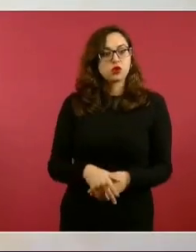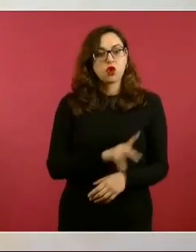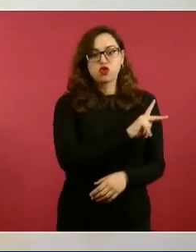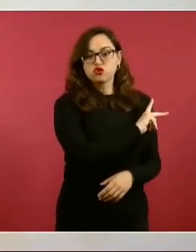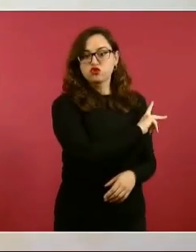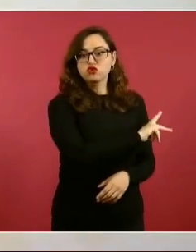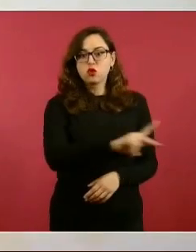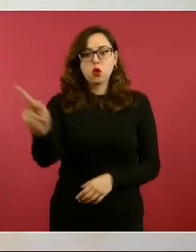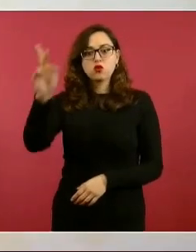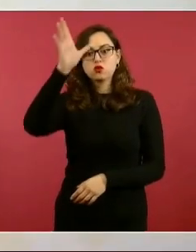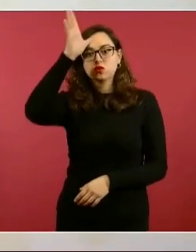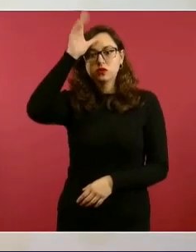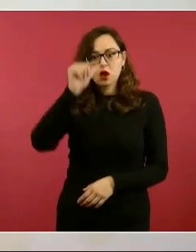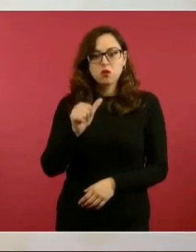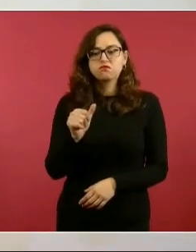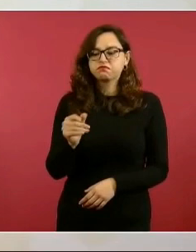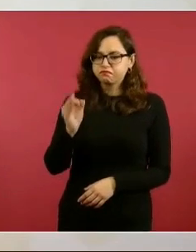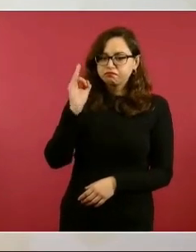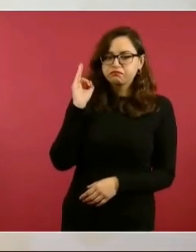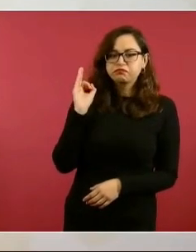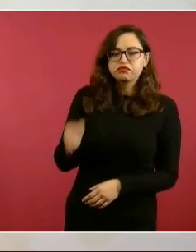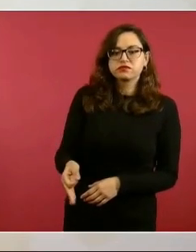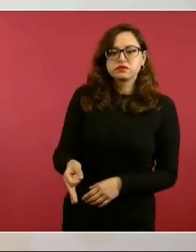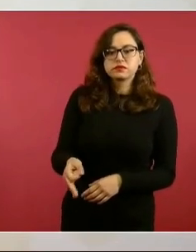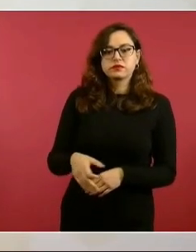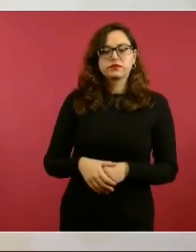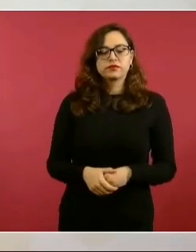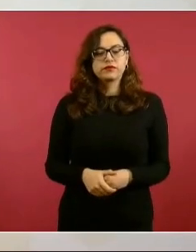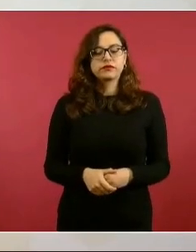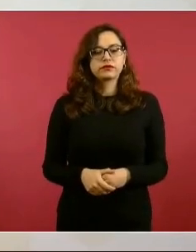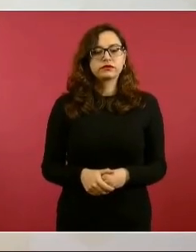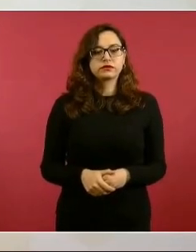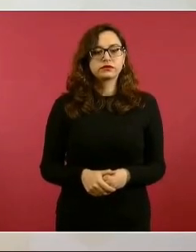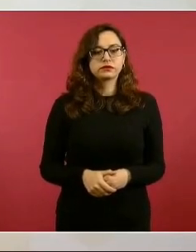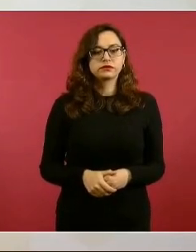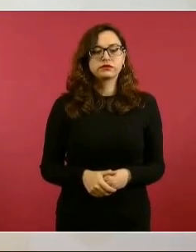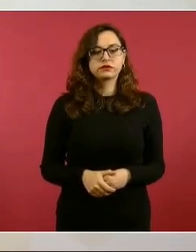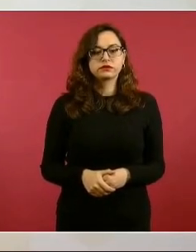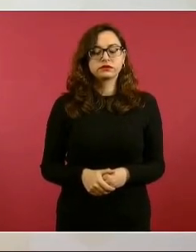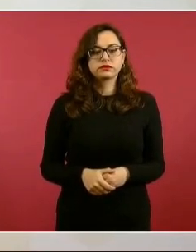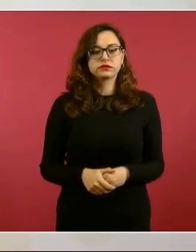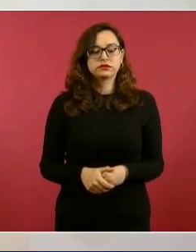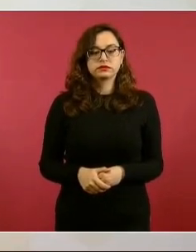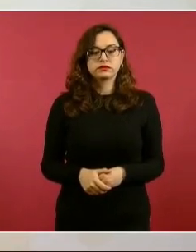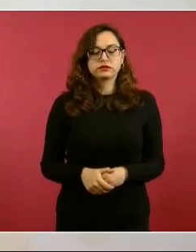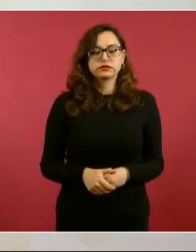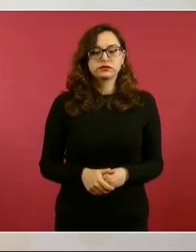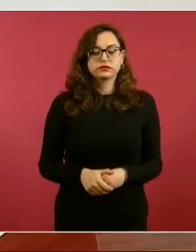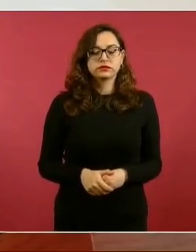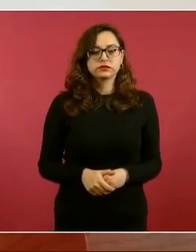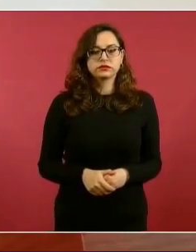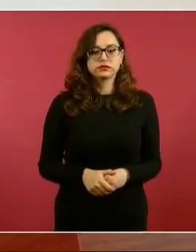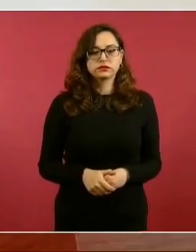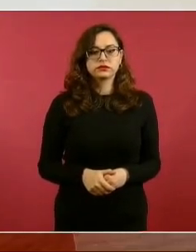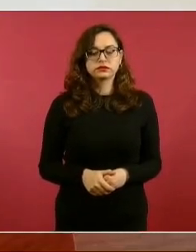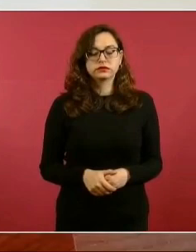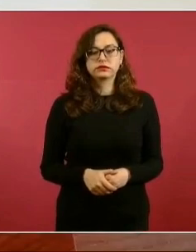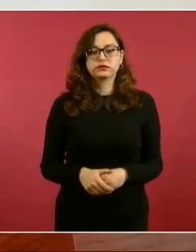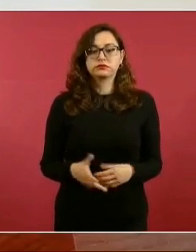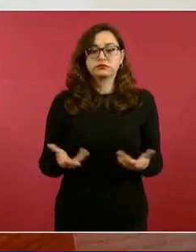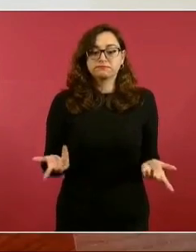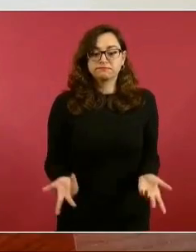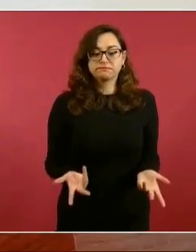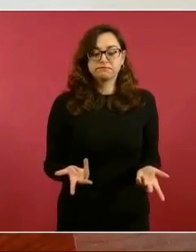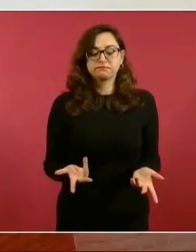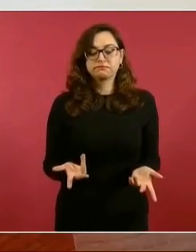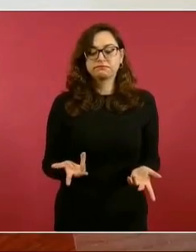quedamos en que se está trabajando el plan. Es reforzar